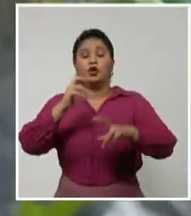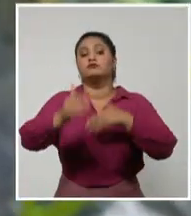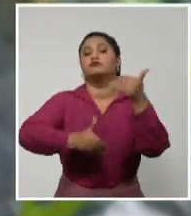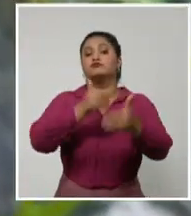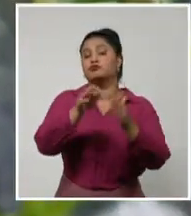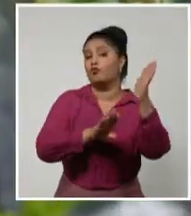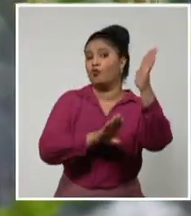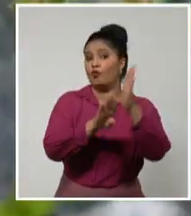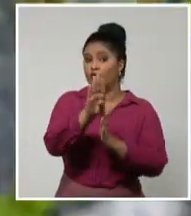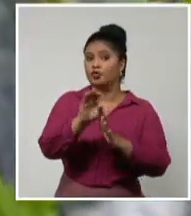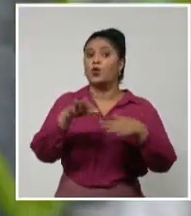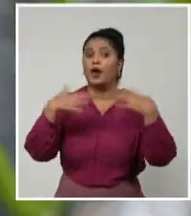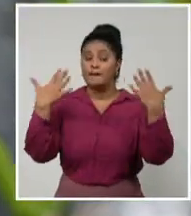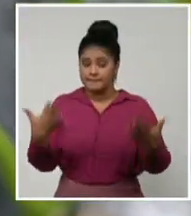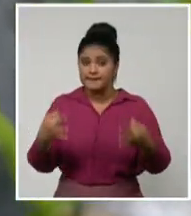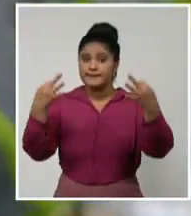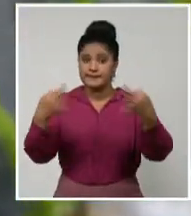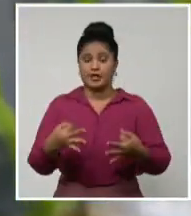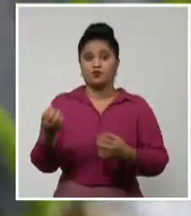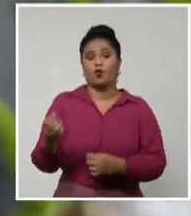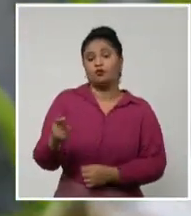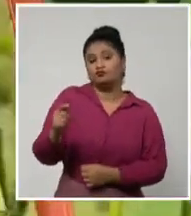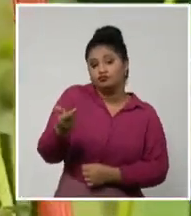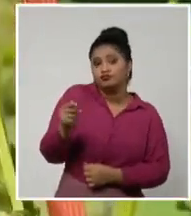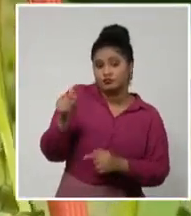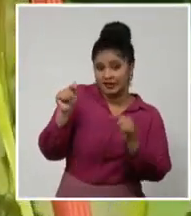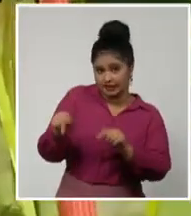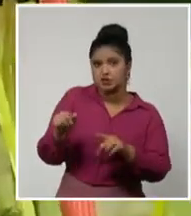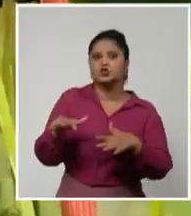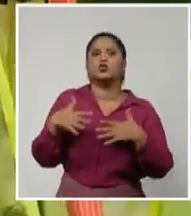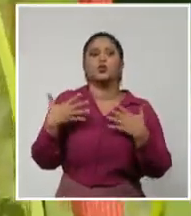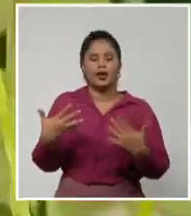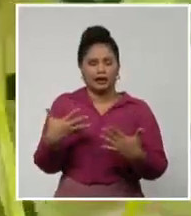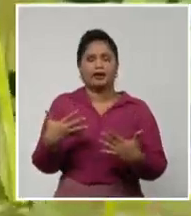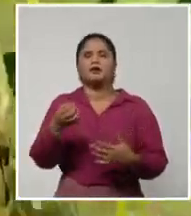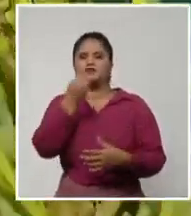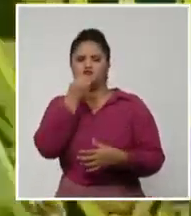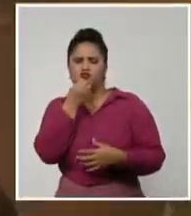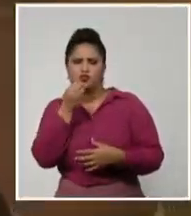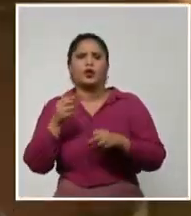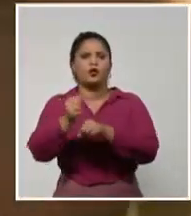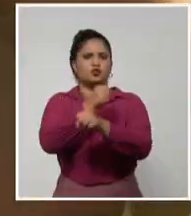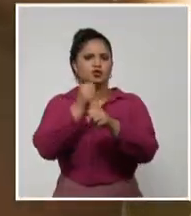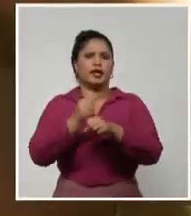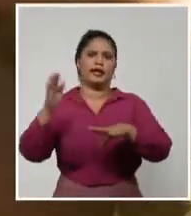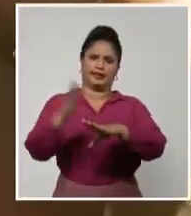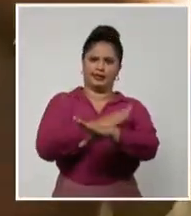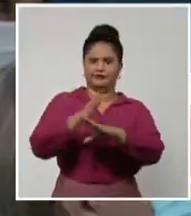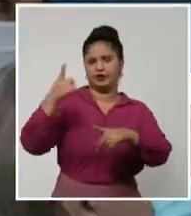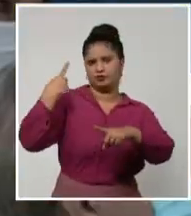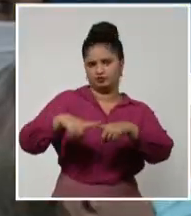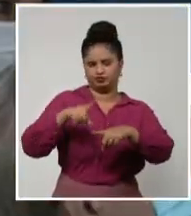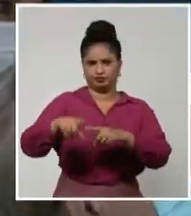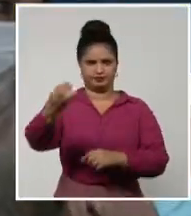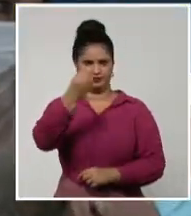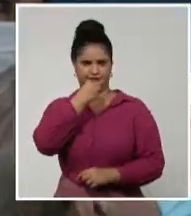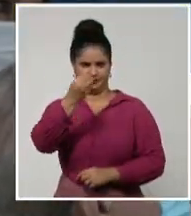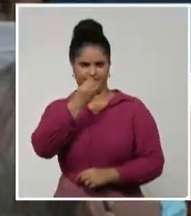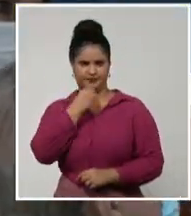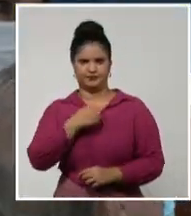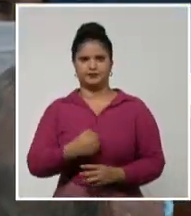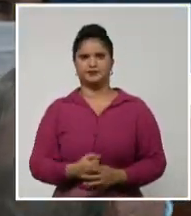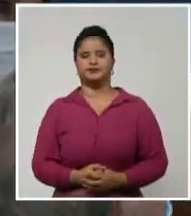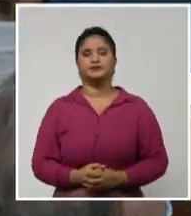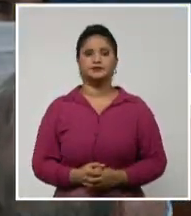acelerar las acciones para su procesamiento como materia prima para la elaboración de varios productos alimenticios. En animado